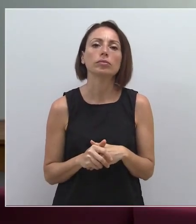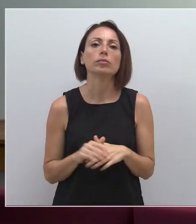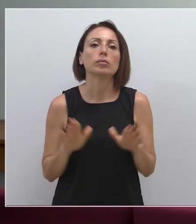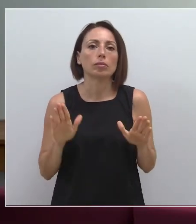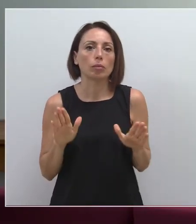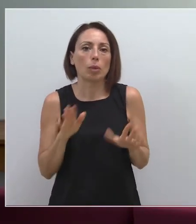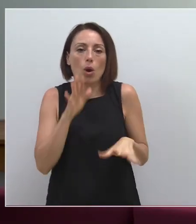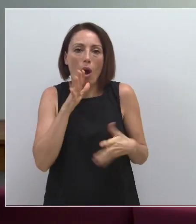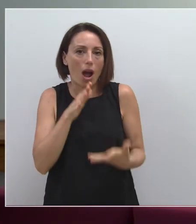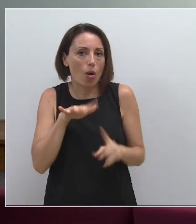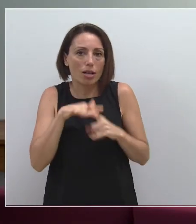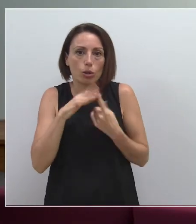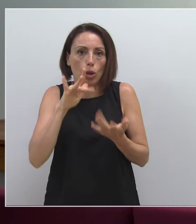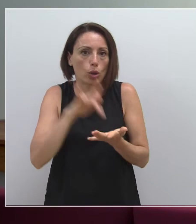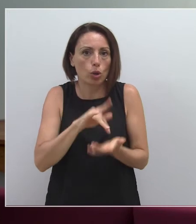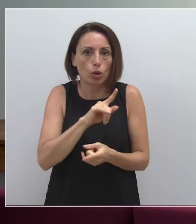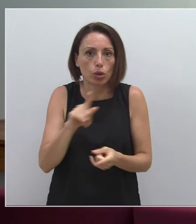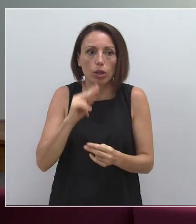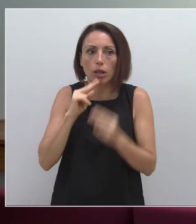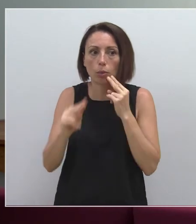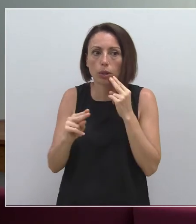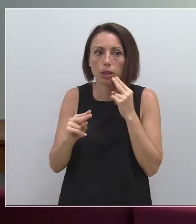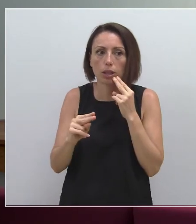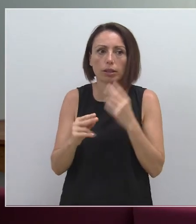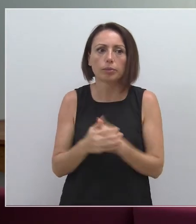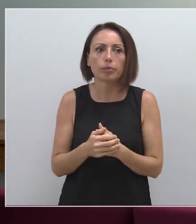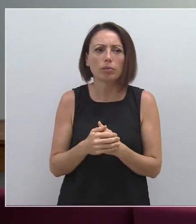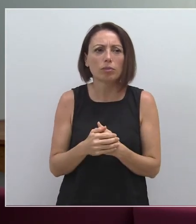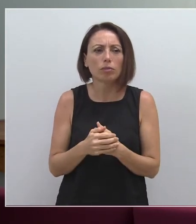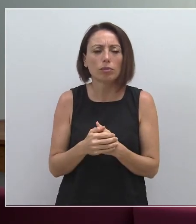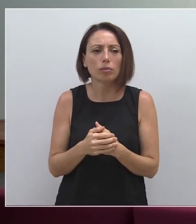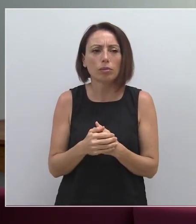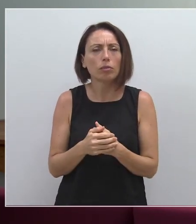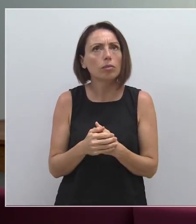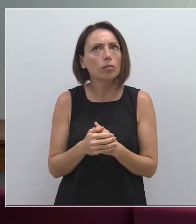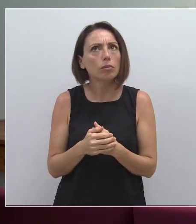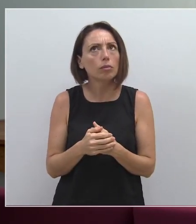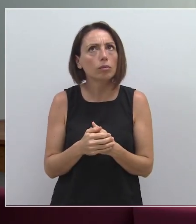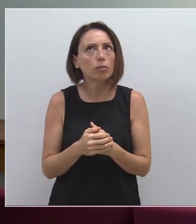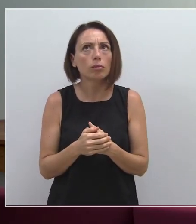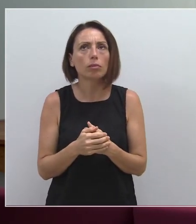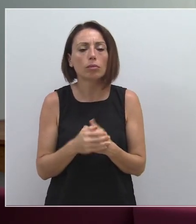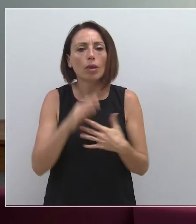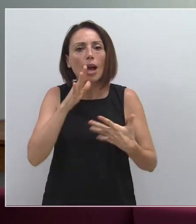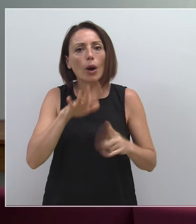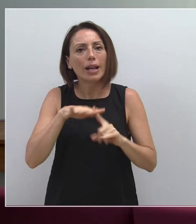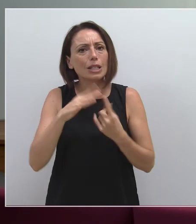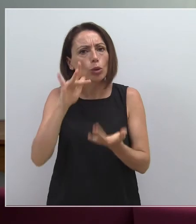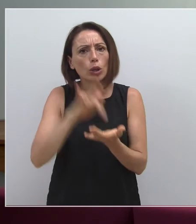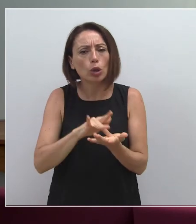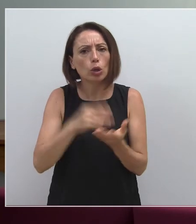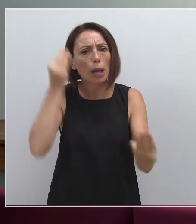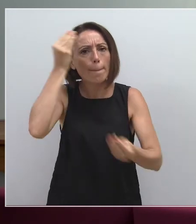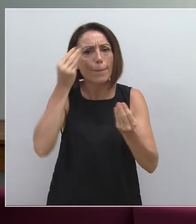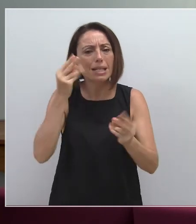no se ha dado ahora mismo la situación, entiendo. Sí. El último… Que no se ha dado, de momento, esa situación no se ha planteado